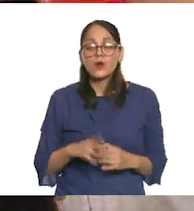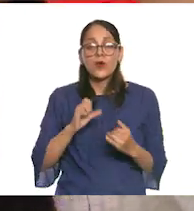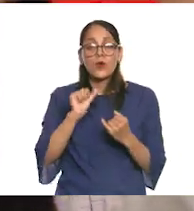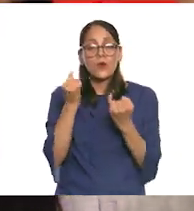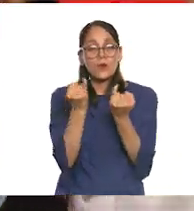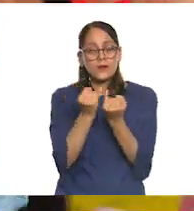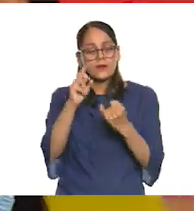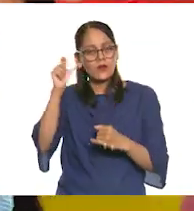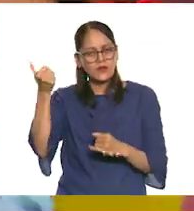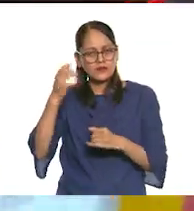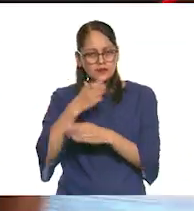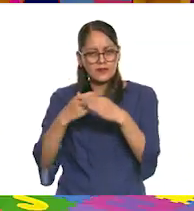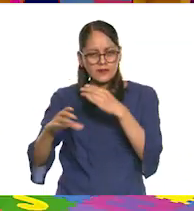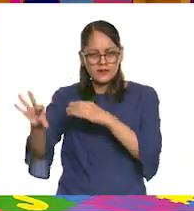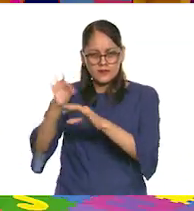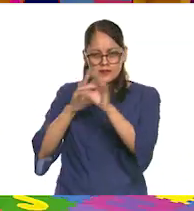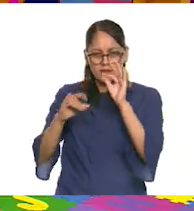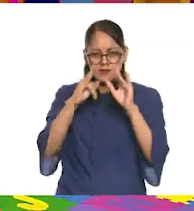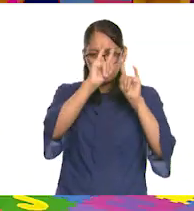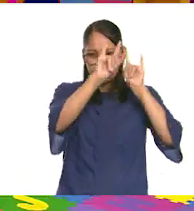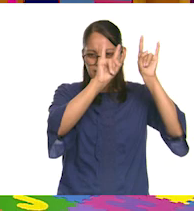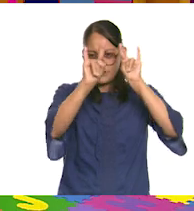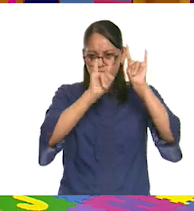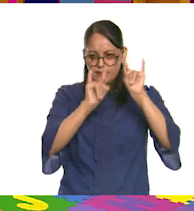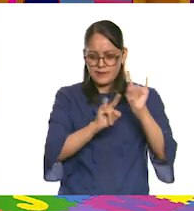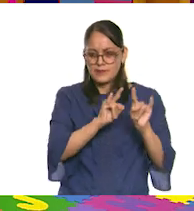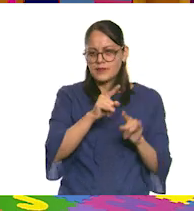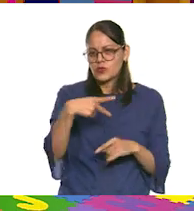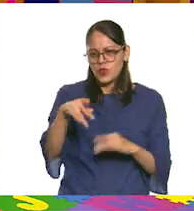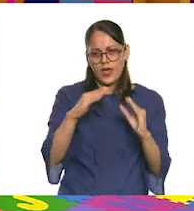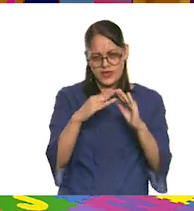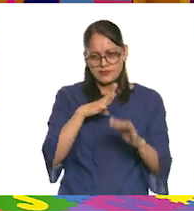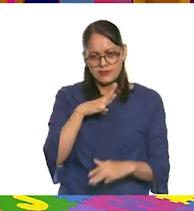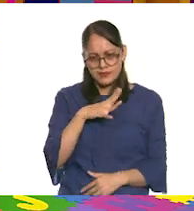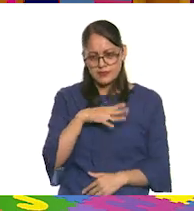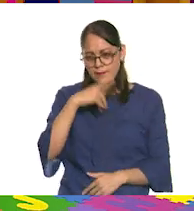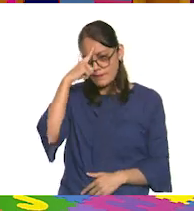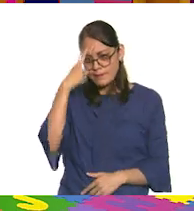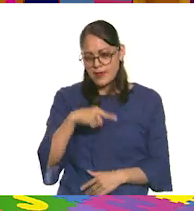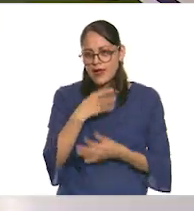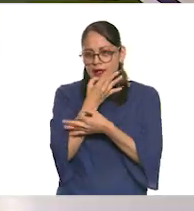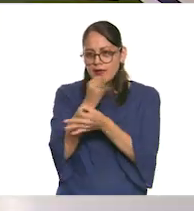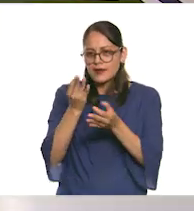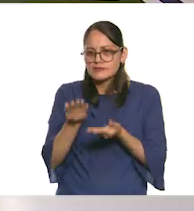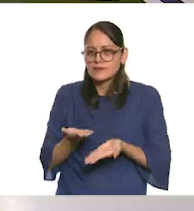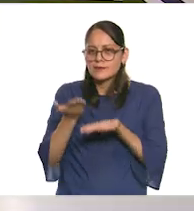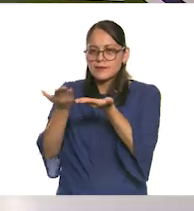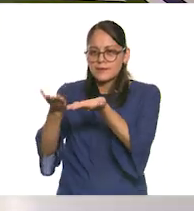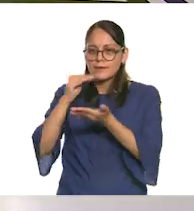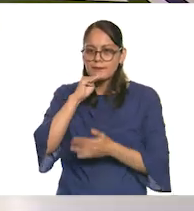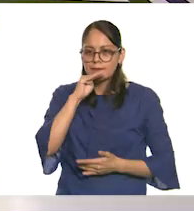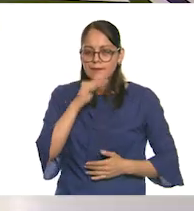otro elemento que ustedes tengan en casa que pueda ser parte de este mensaje para sus mamás.